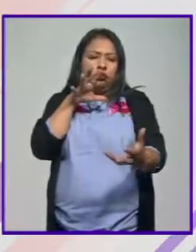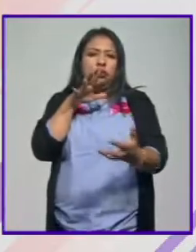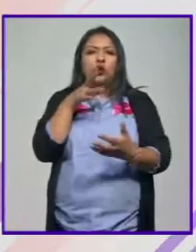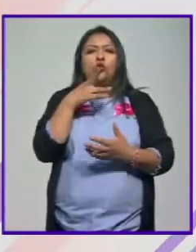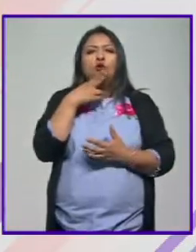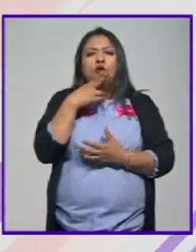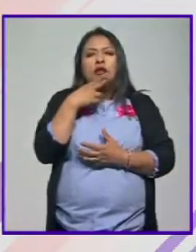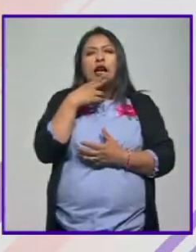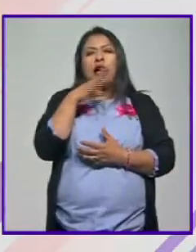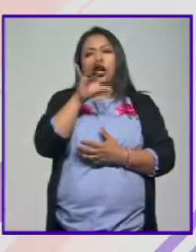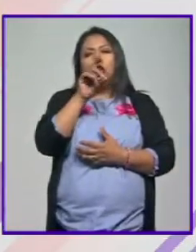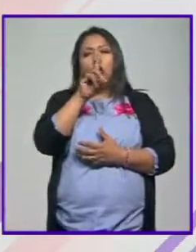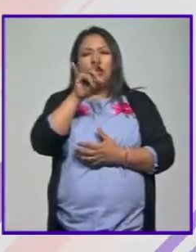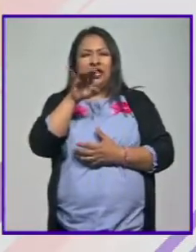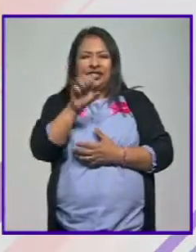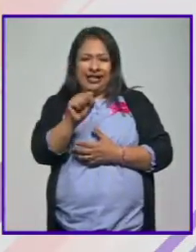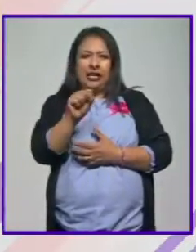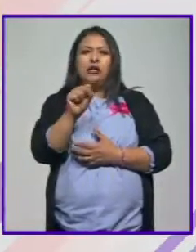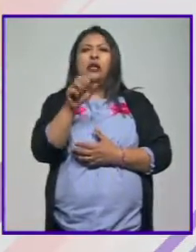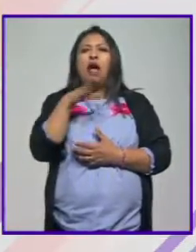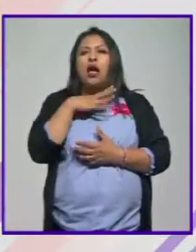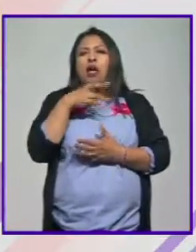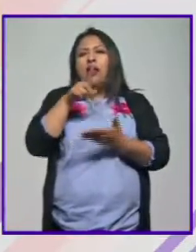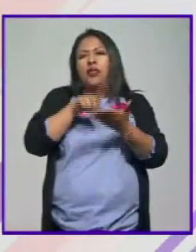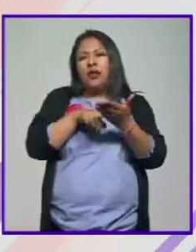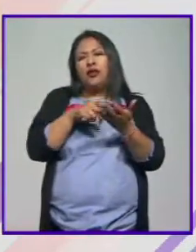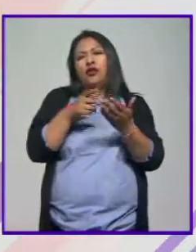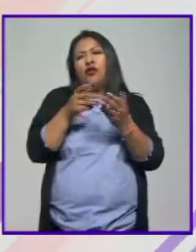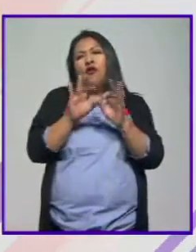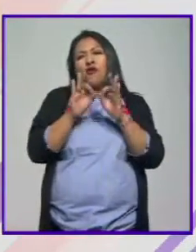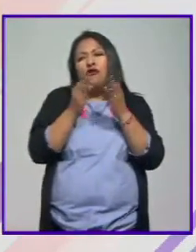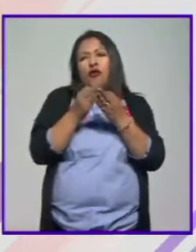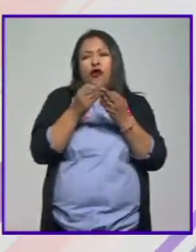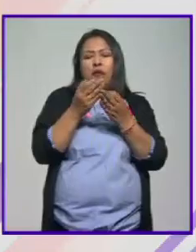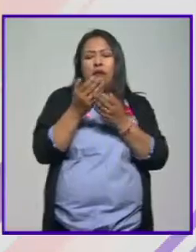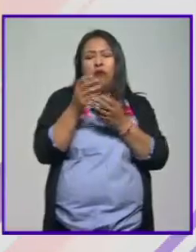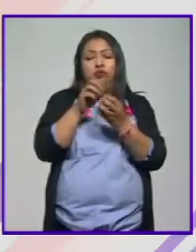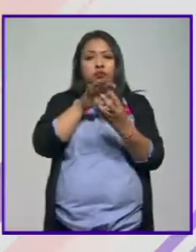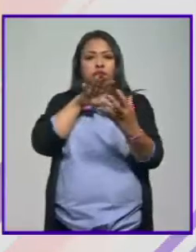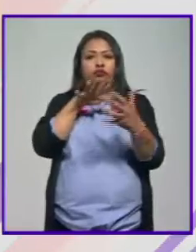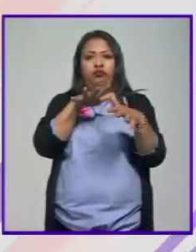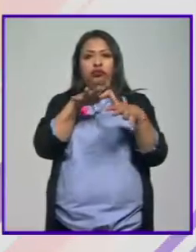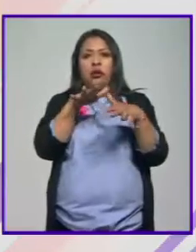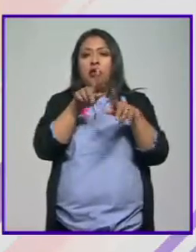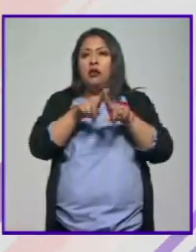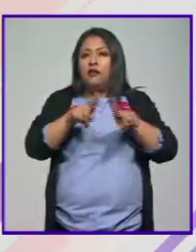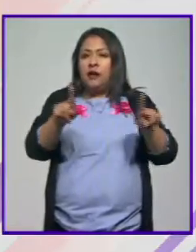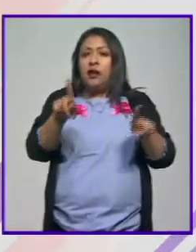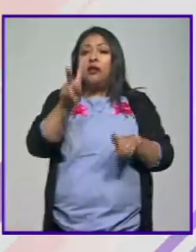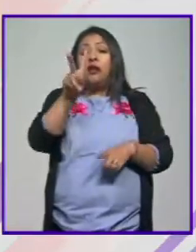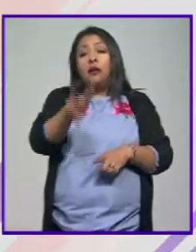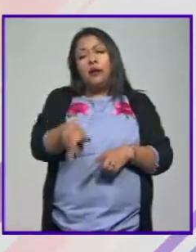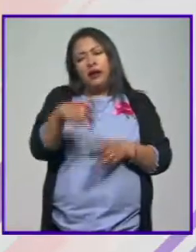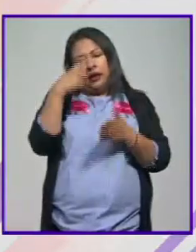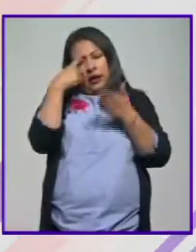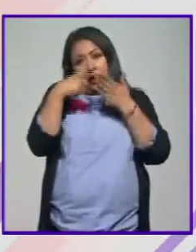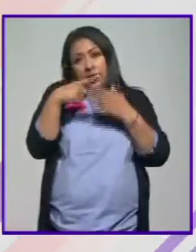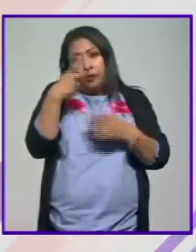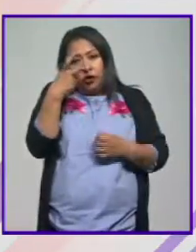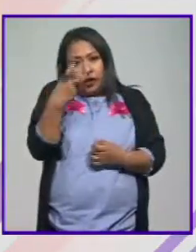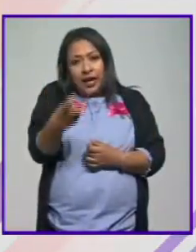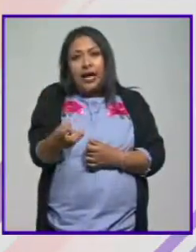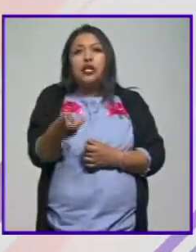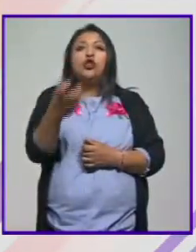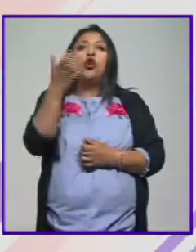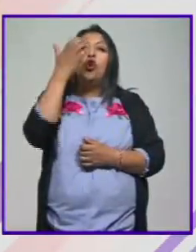utilización de códices con unas animaciones diferentes. Pues creemos que es centrar justamente en